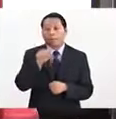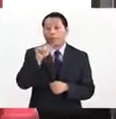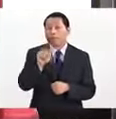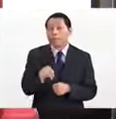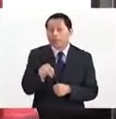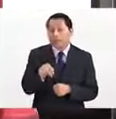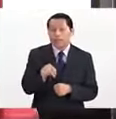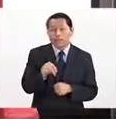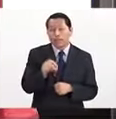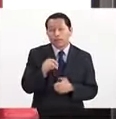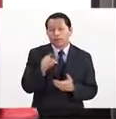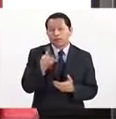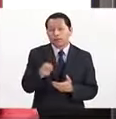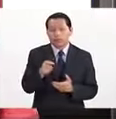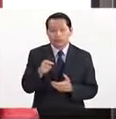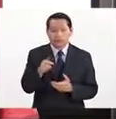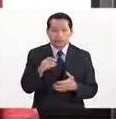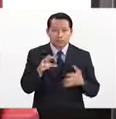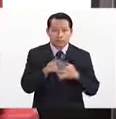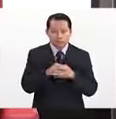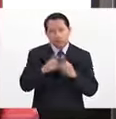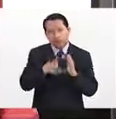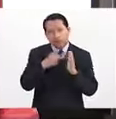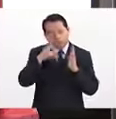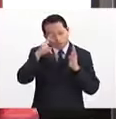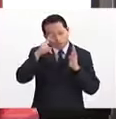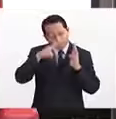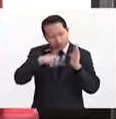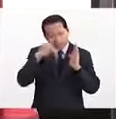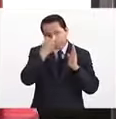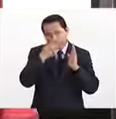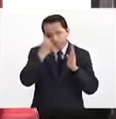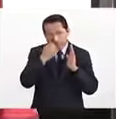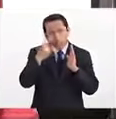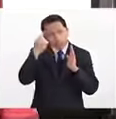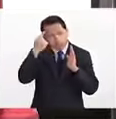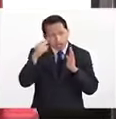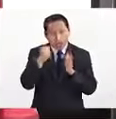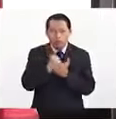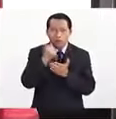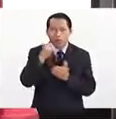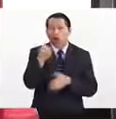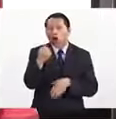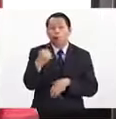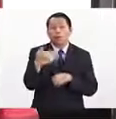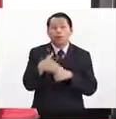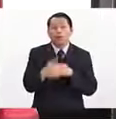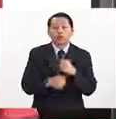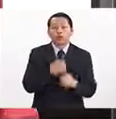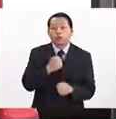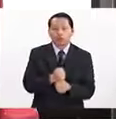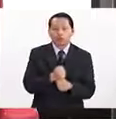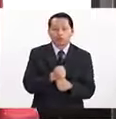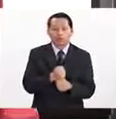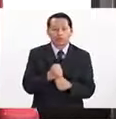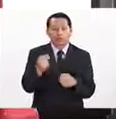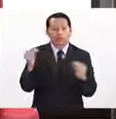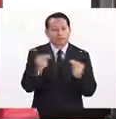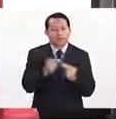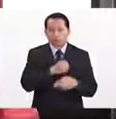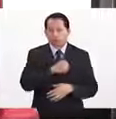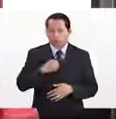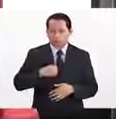estudios es sujeto de revisión para su reacreditación. En octubre del próximo año tenemos el